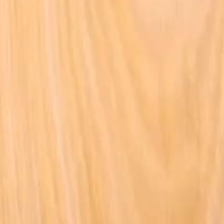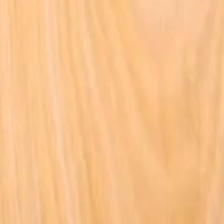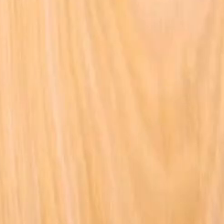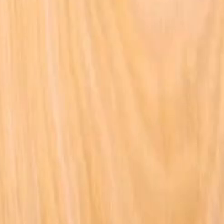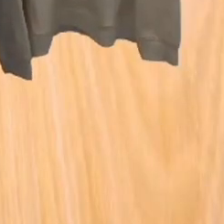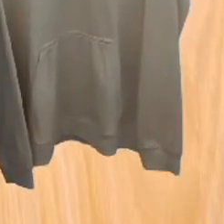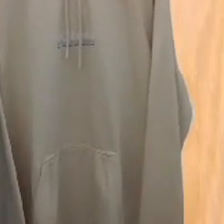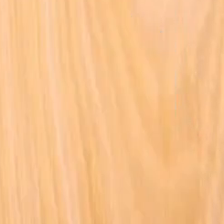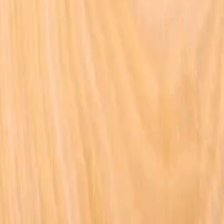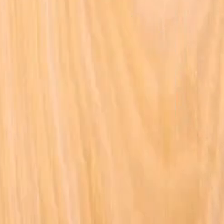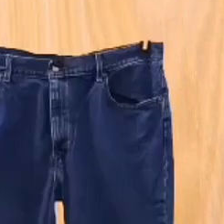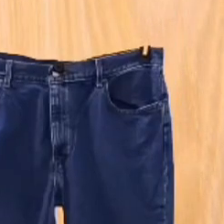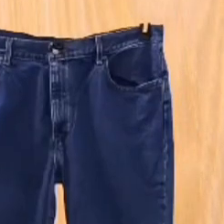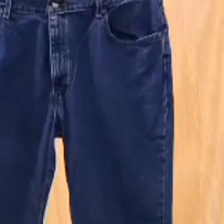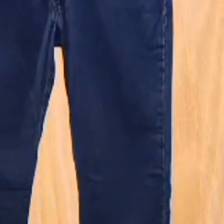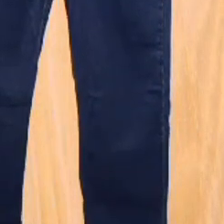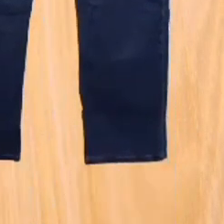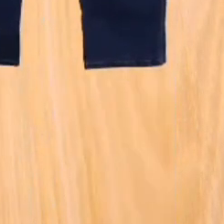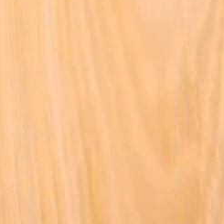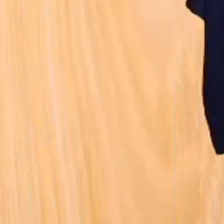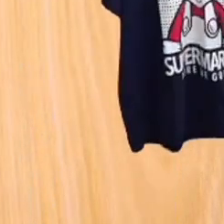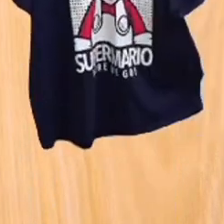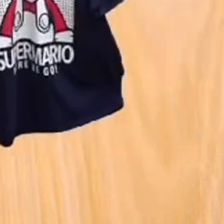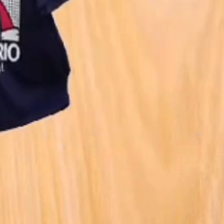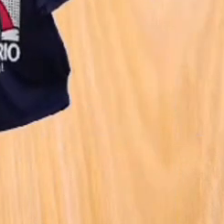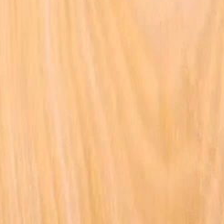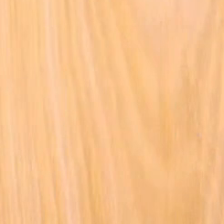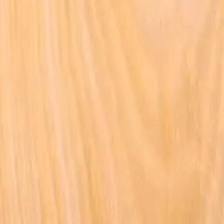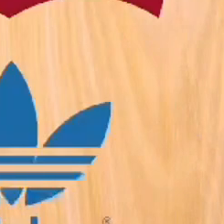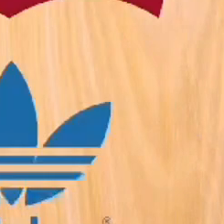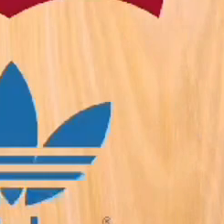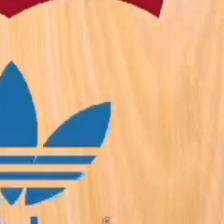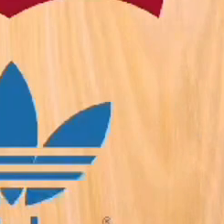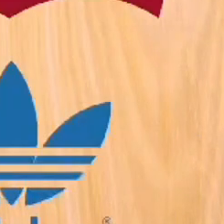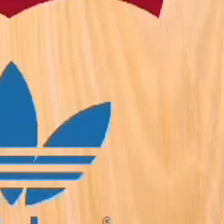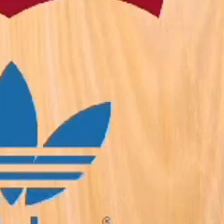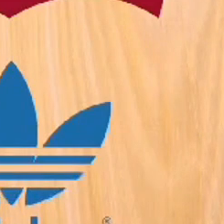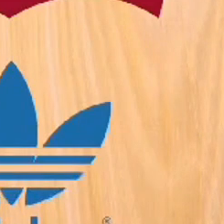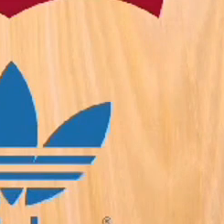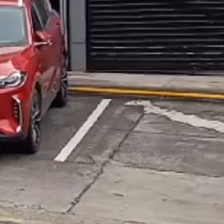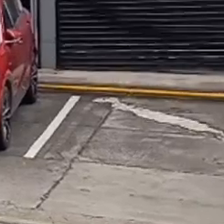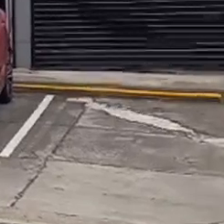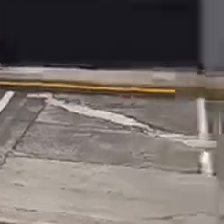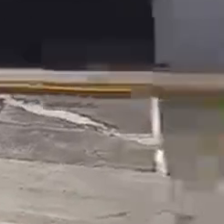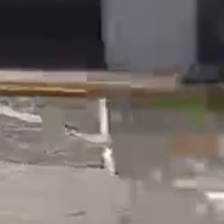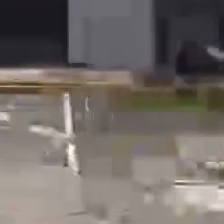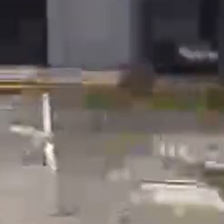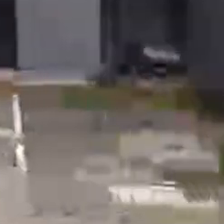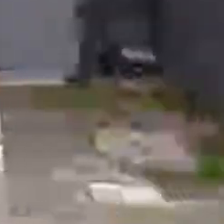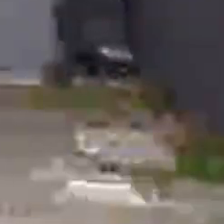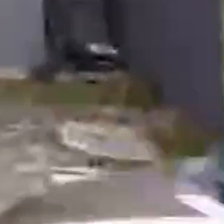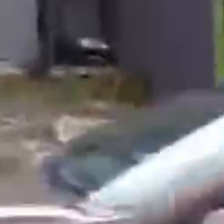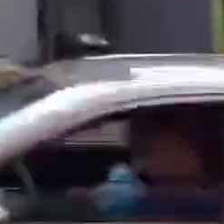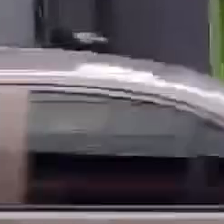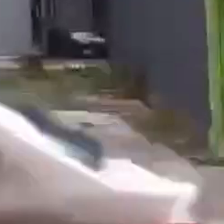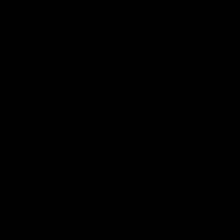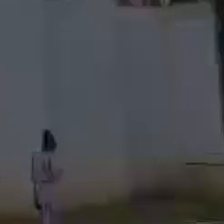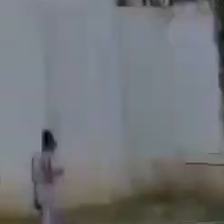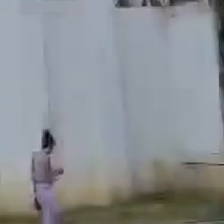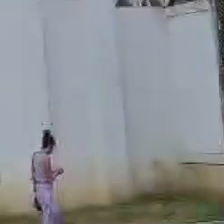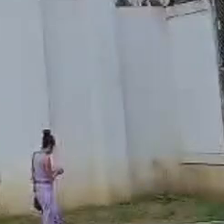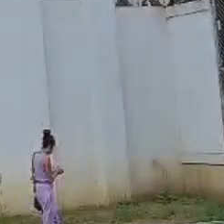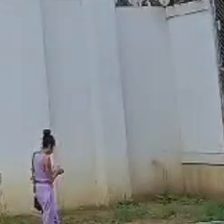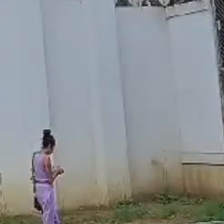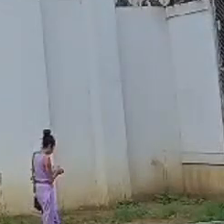Ofrecemos una amplia variedad de prendas de alta calidad y marcas exclusivas. Encuéntranos en Goico Echea, frente a la